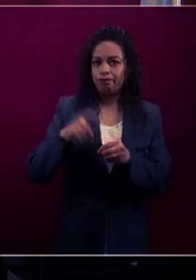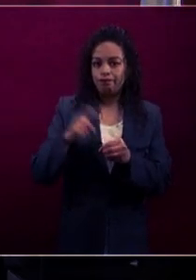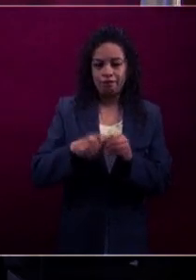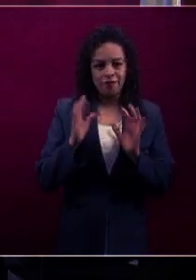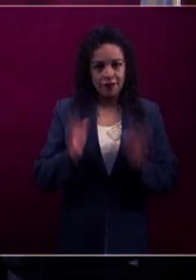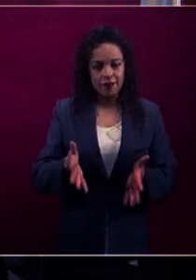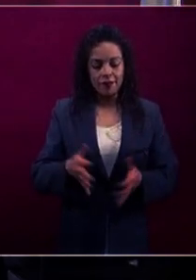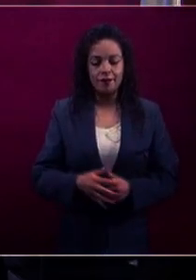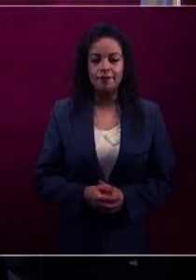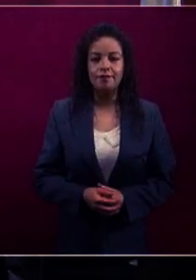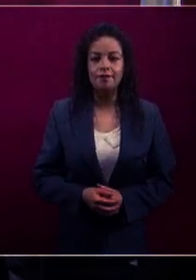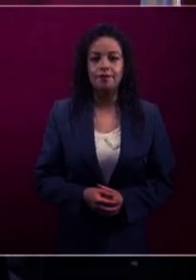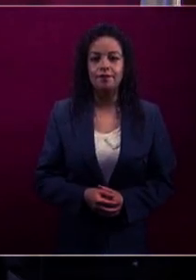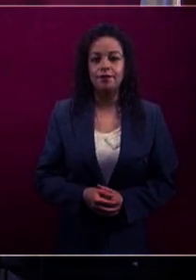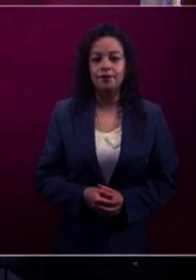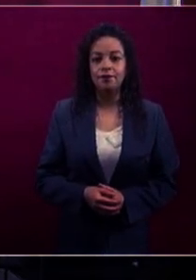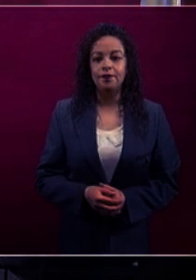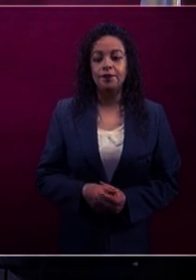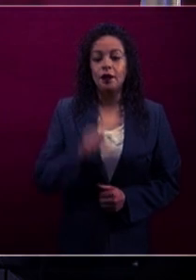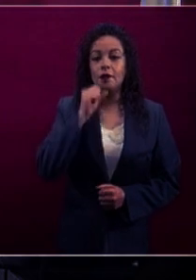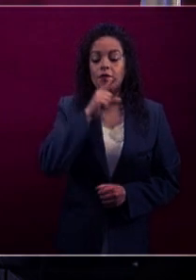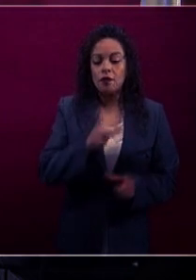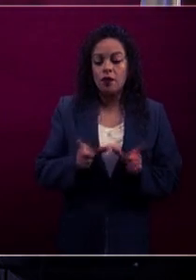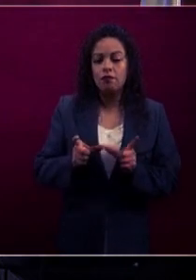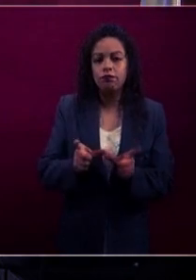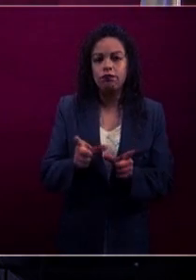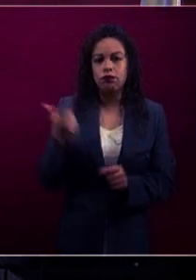También son parte de la Guardia Nacional.